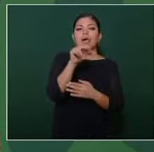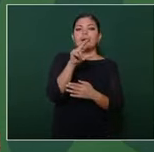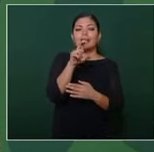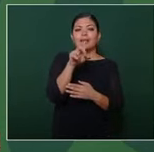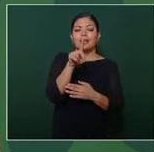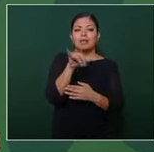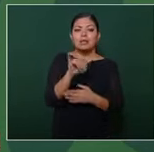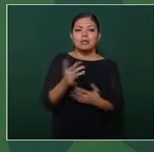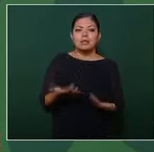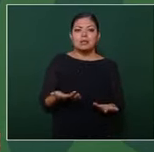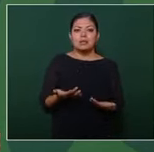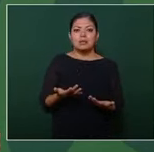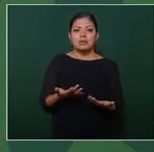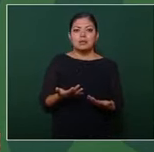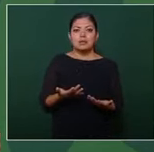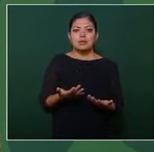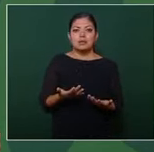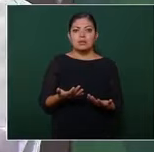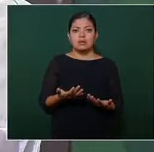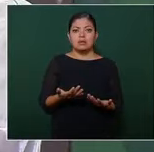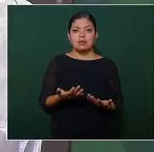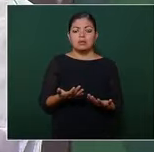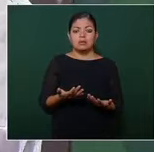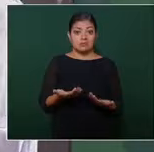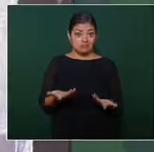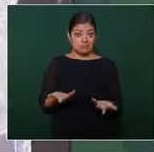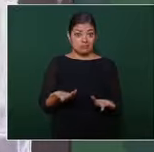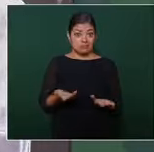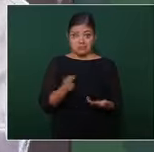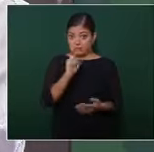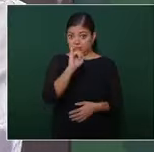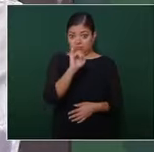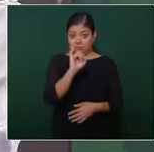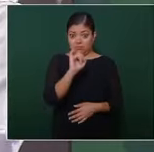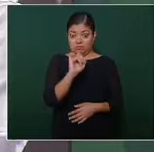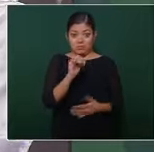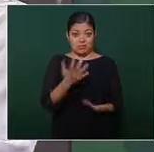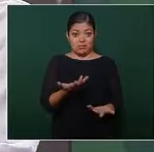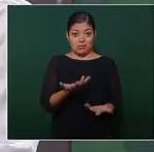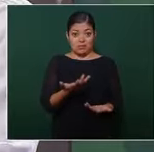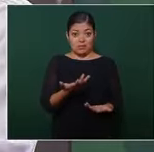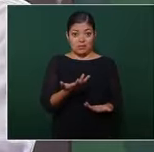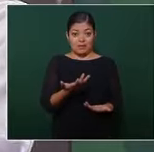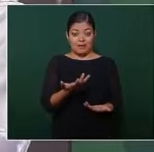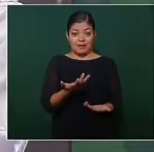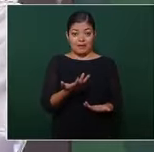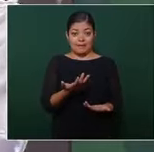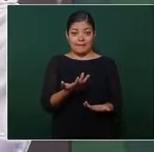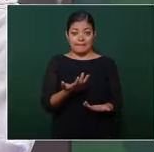a decir sí señor aquí este